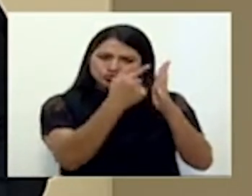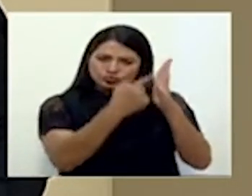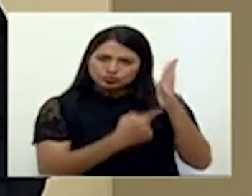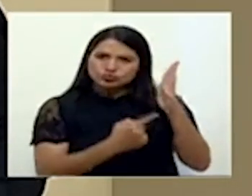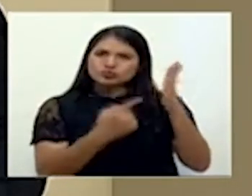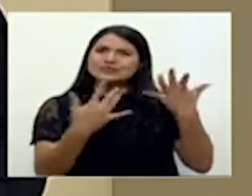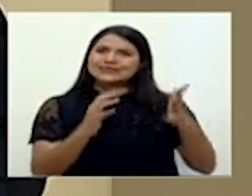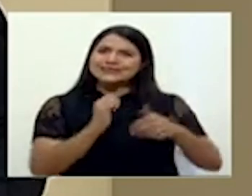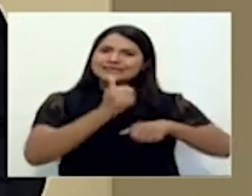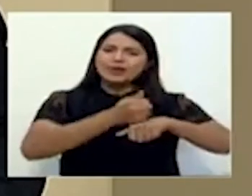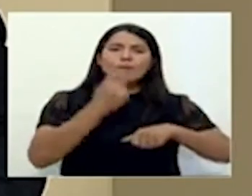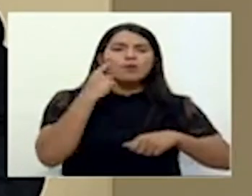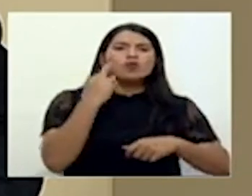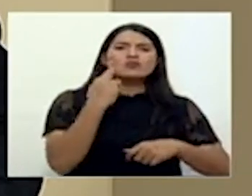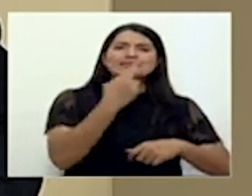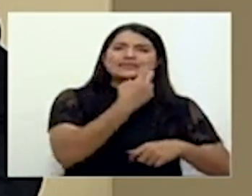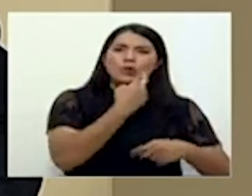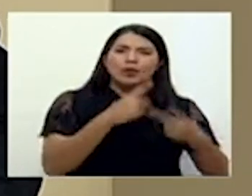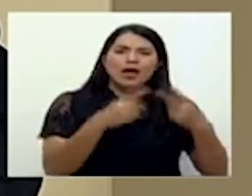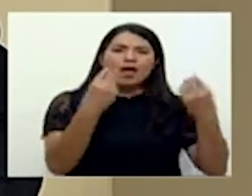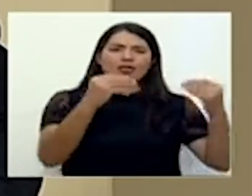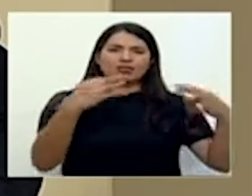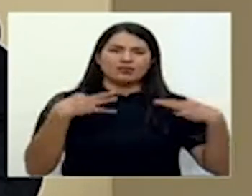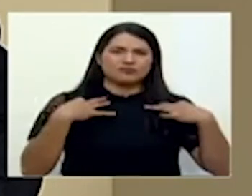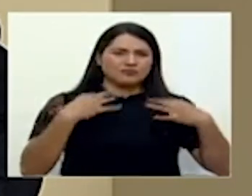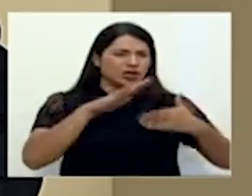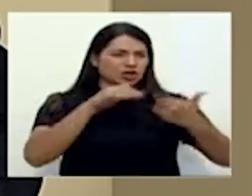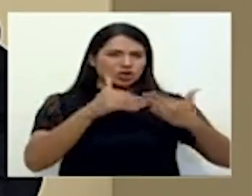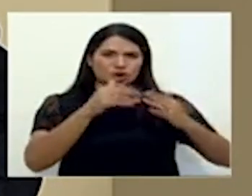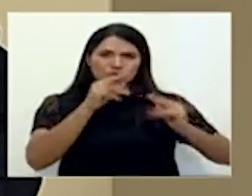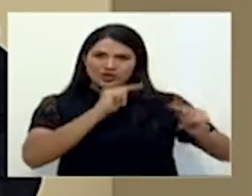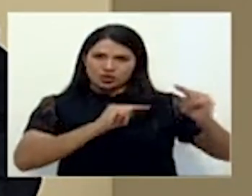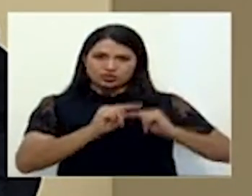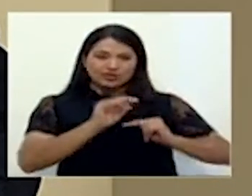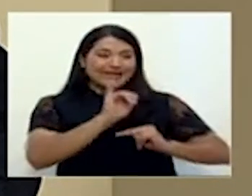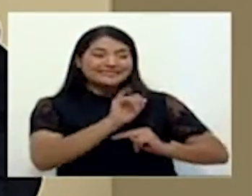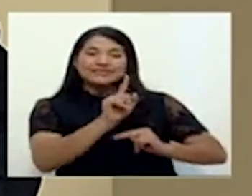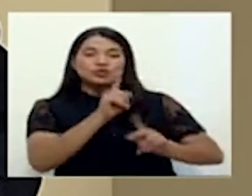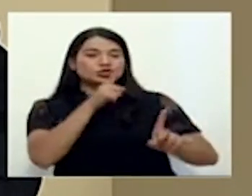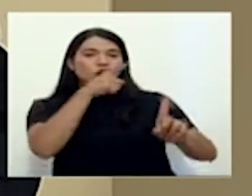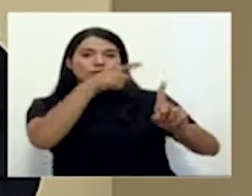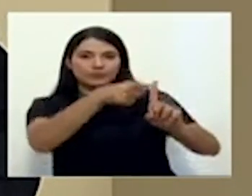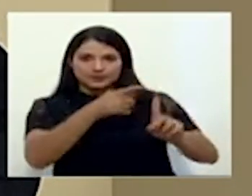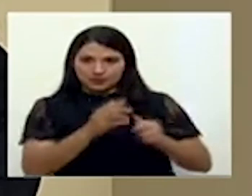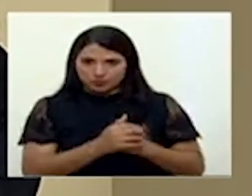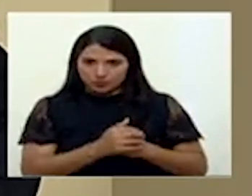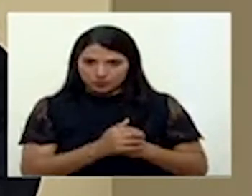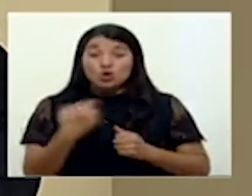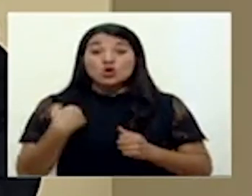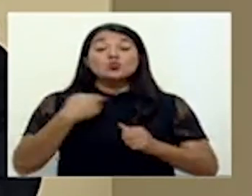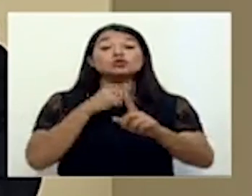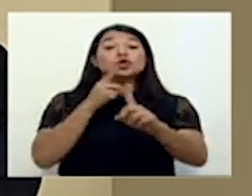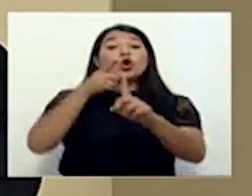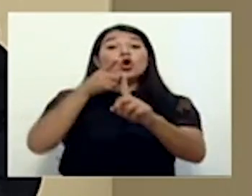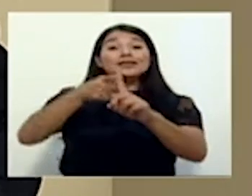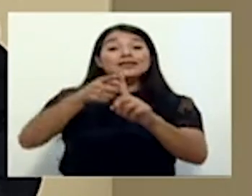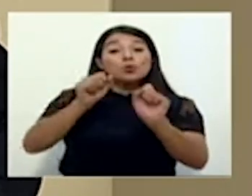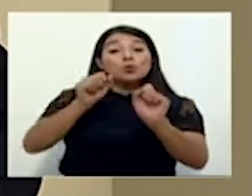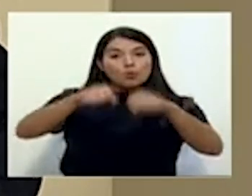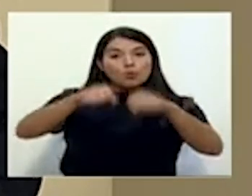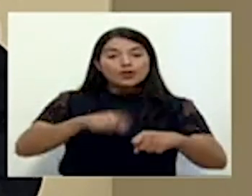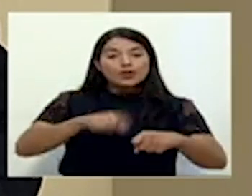restaurantes, tiendas y todas las actividades comerciales, tampoco son un fin en sí mismo. En nosotros está atender esos